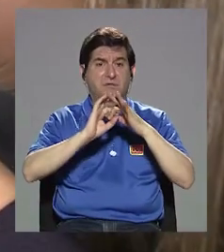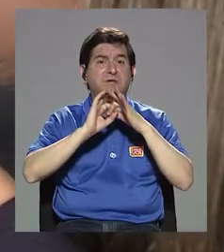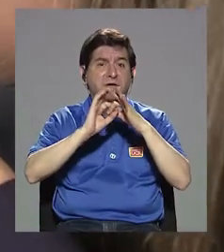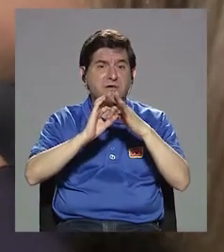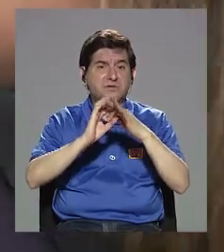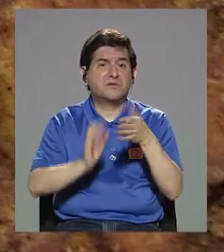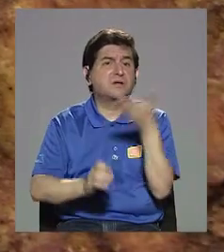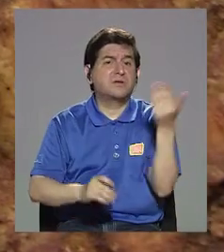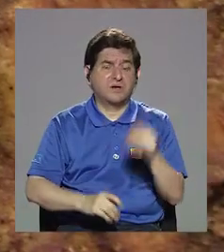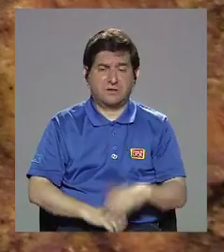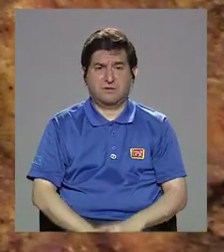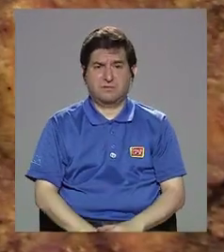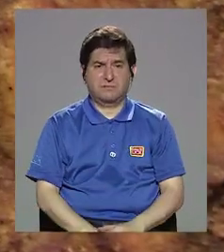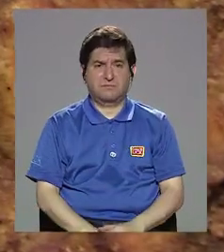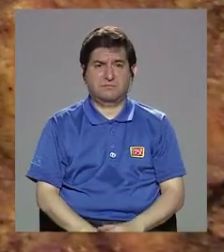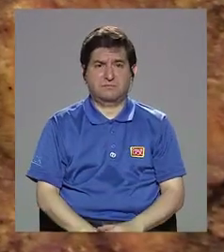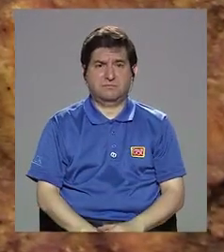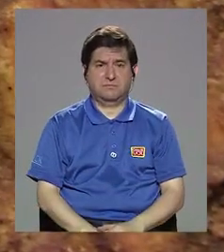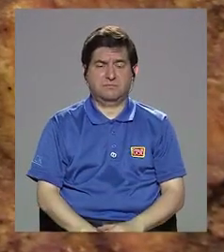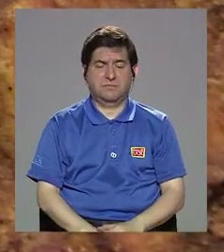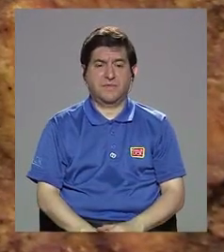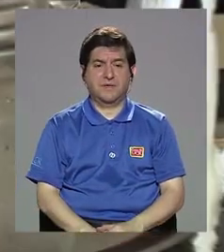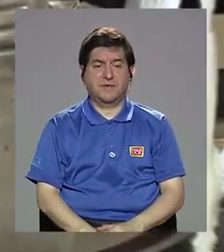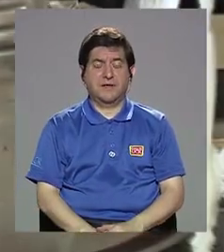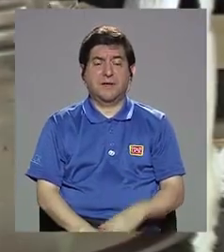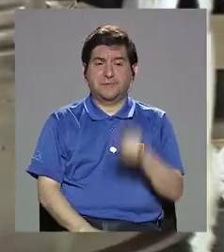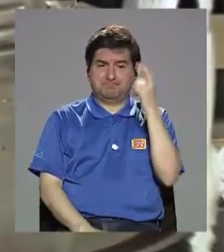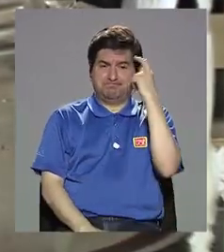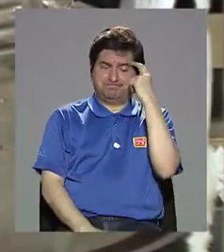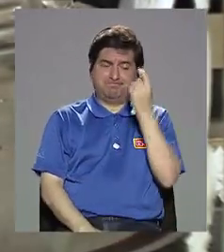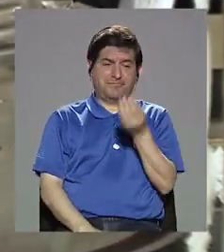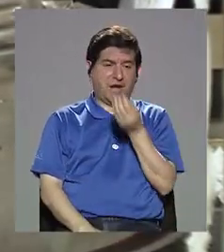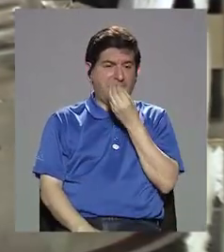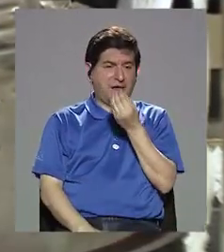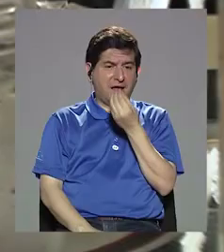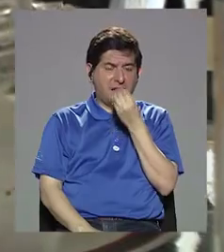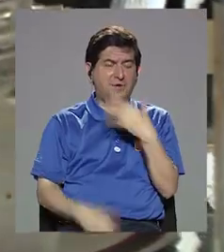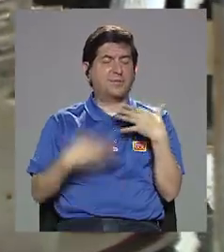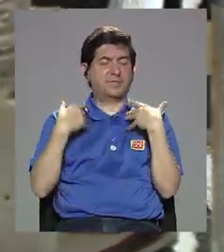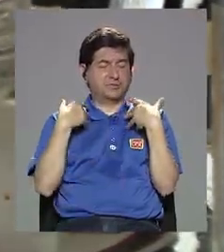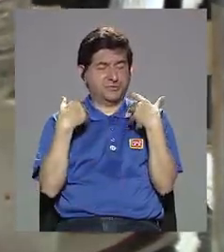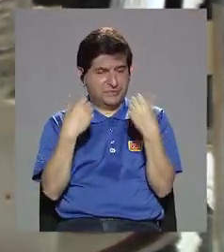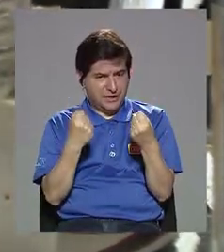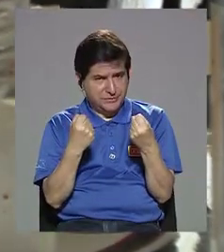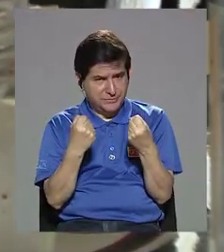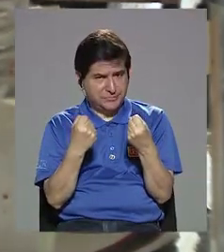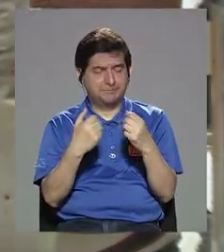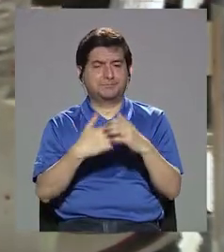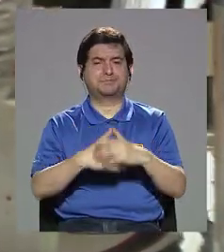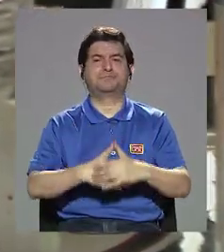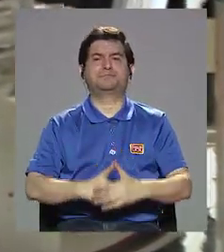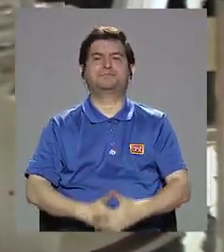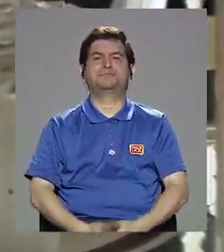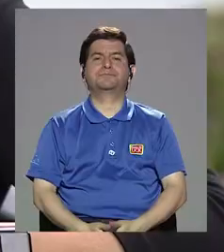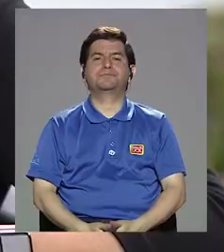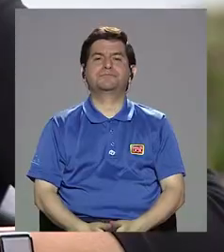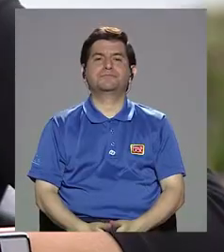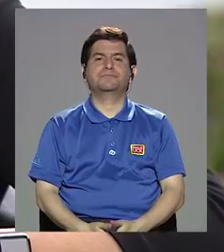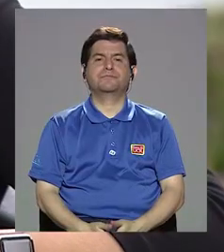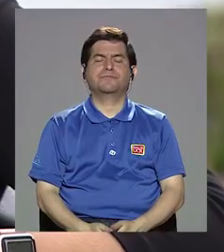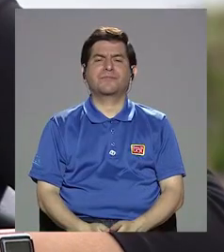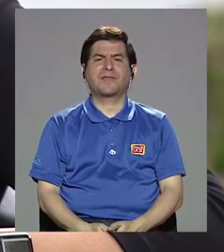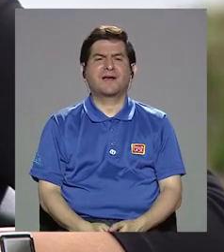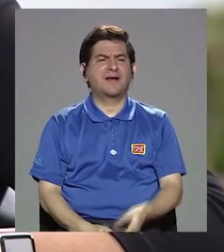cuanto a los alimentos que son saludables. Doctora,